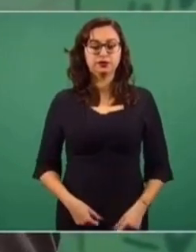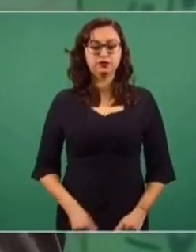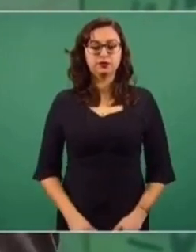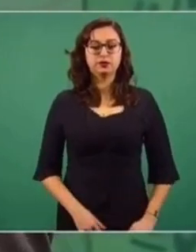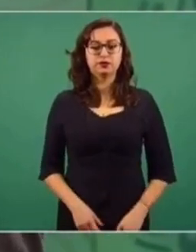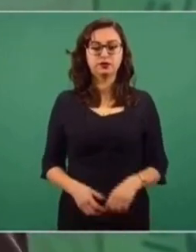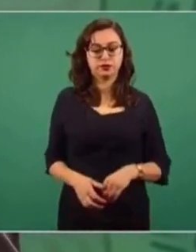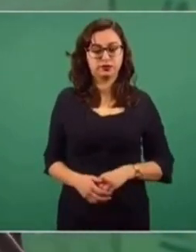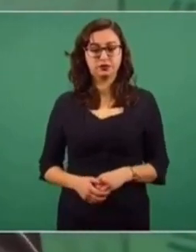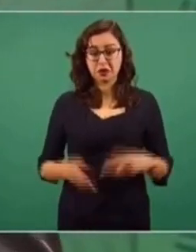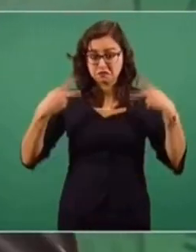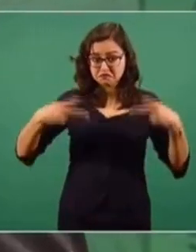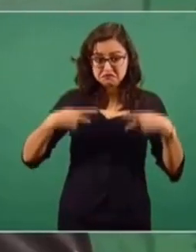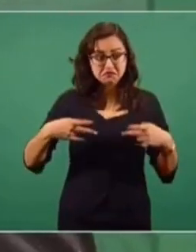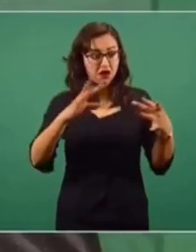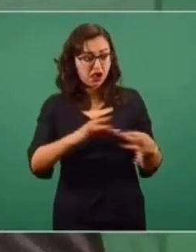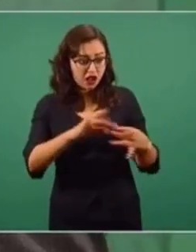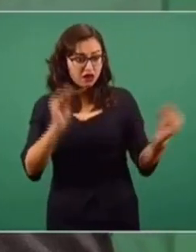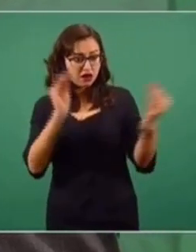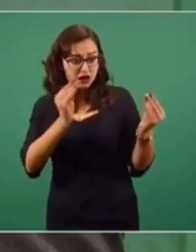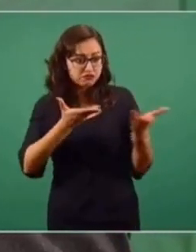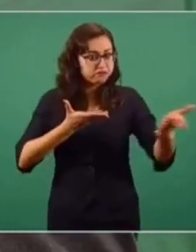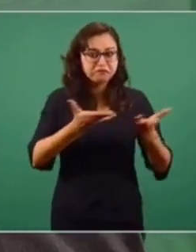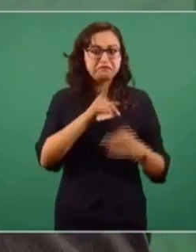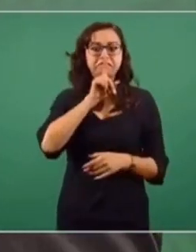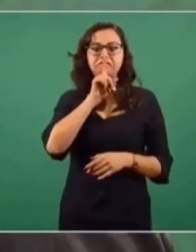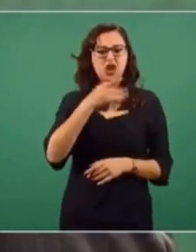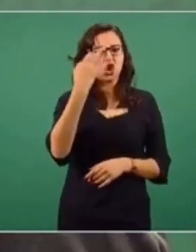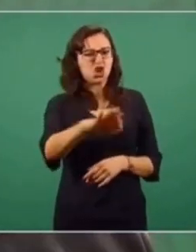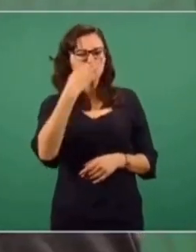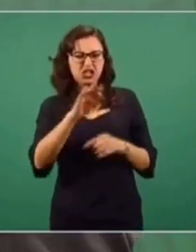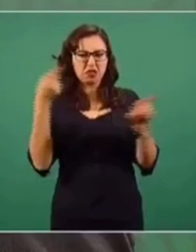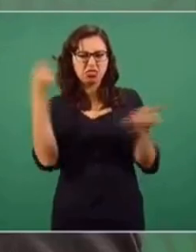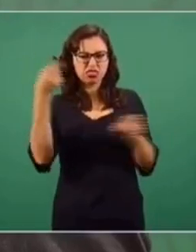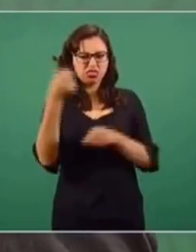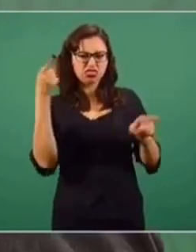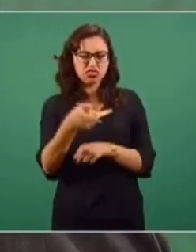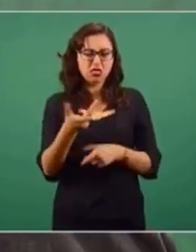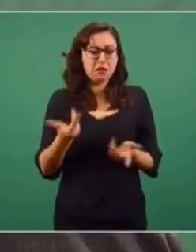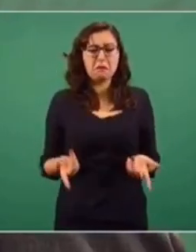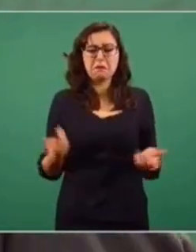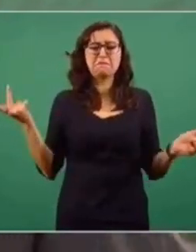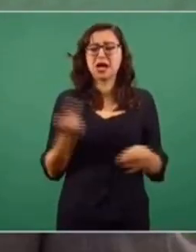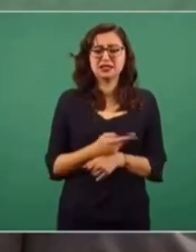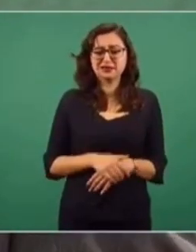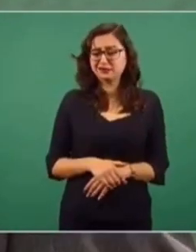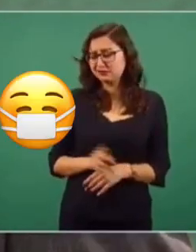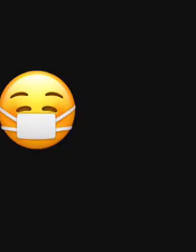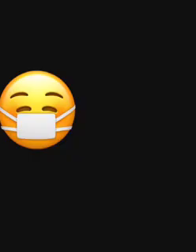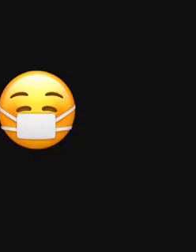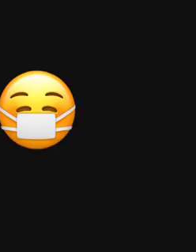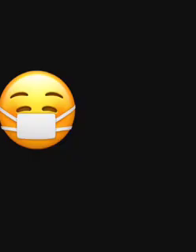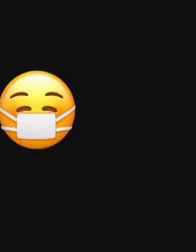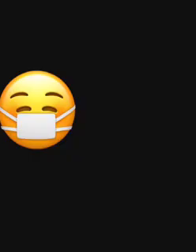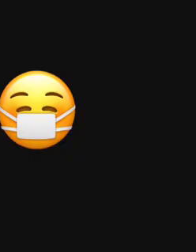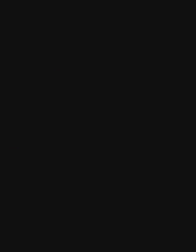argumenta, el que insulta, no es visto, no lo siguen.